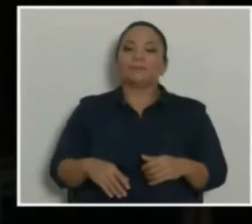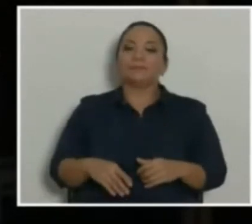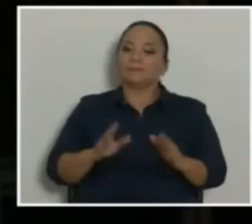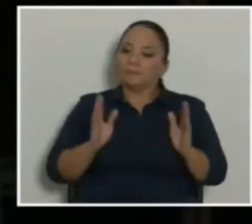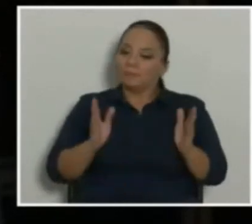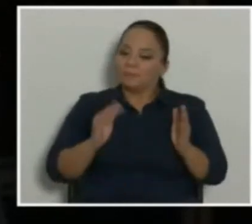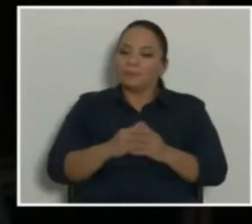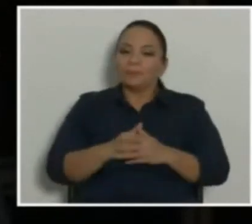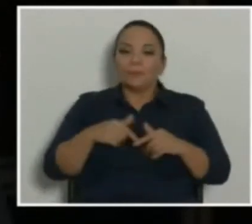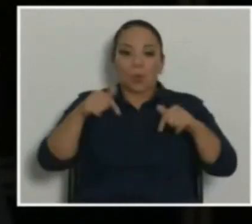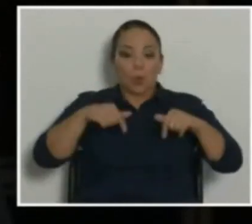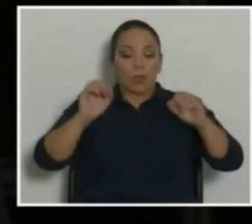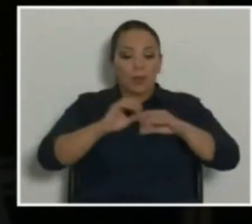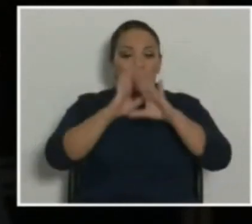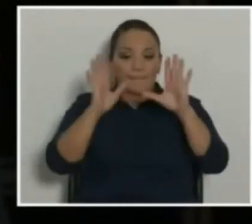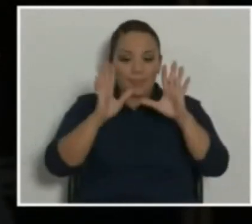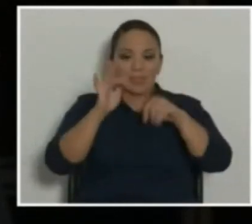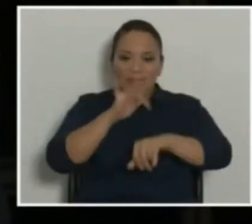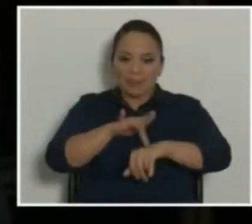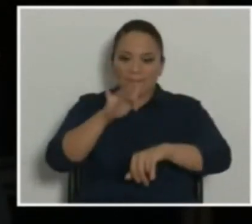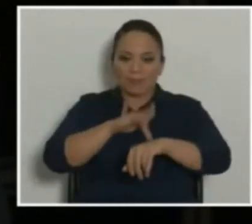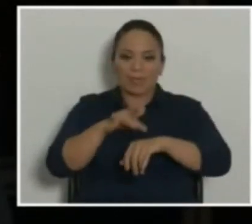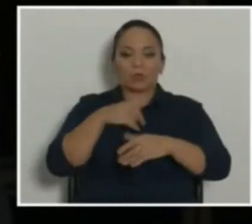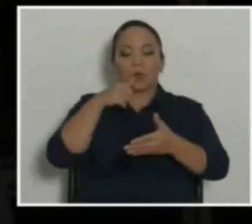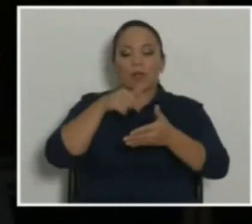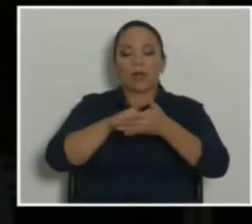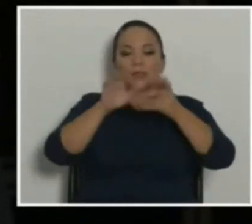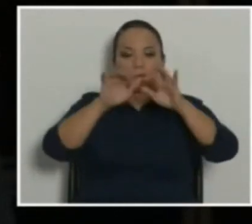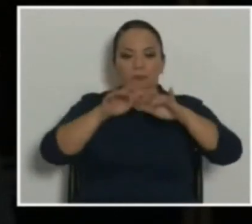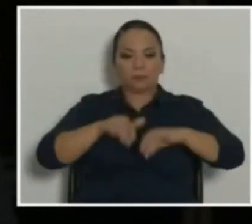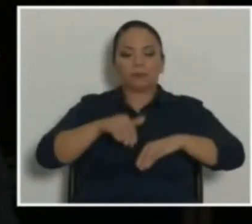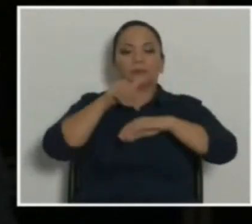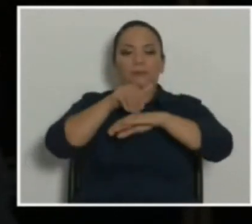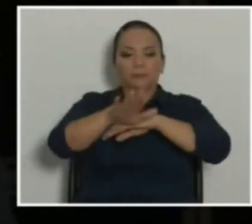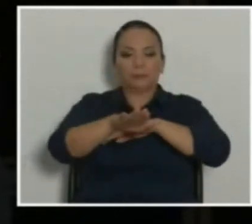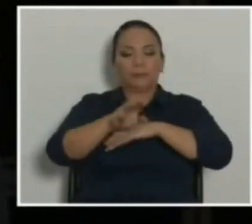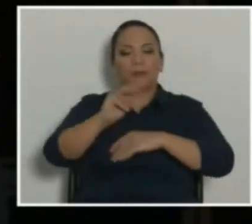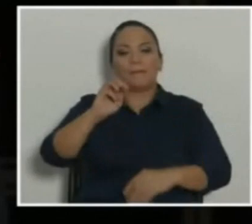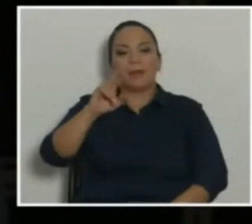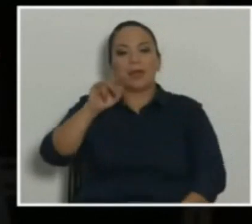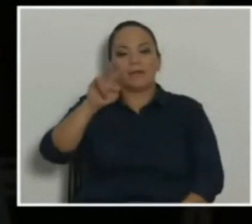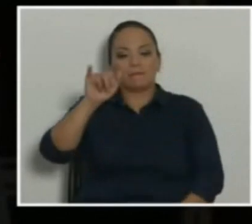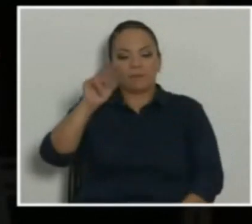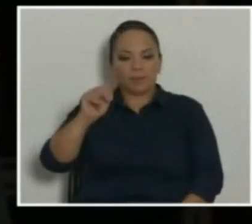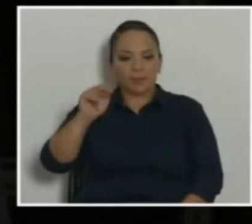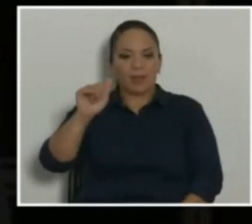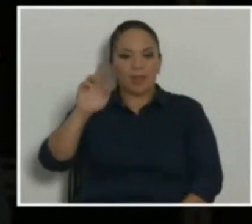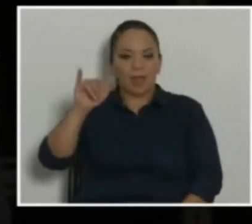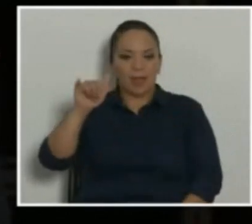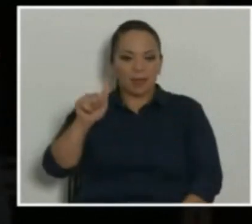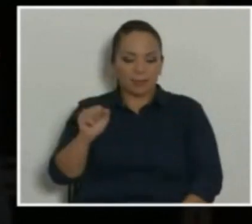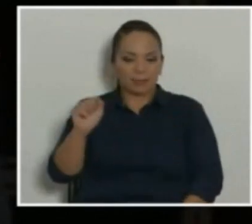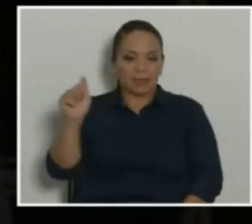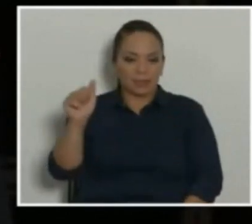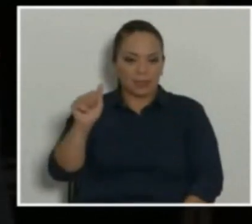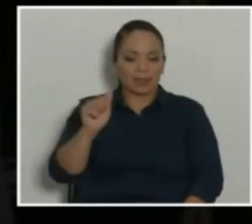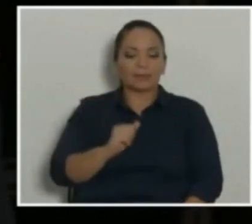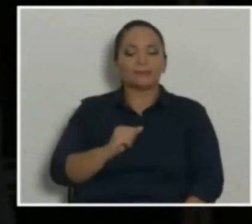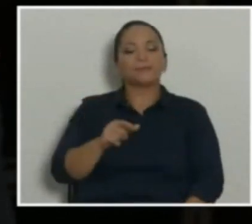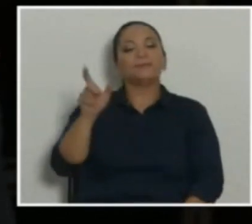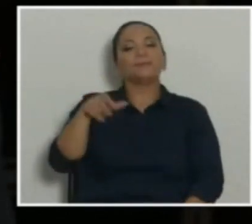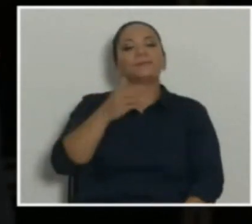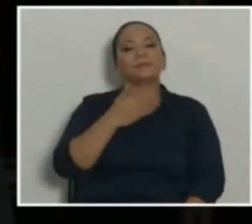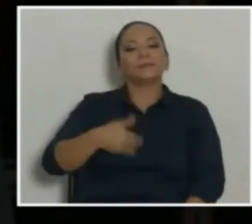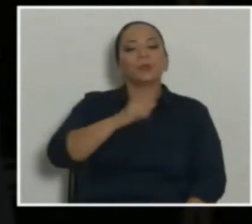Entonces, esta mañana tempranito, yo le envío una carta a don Marvin Arias Aguilar, que es el